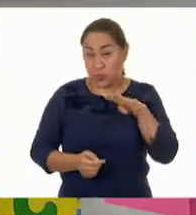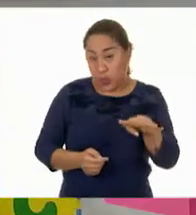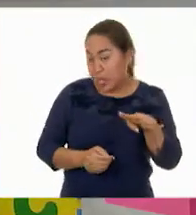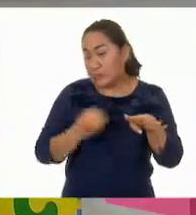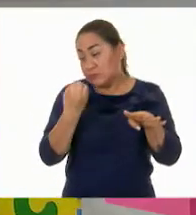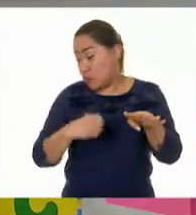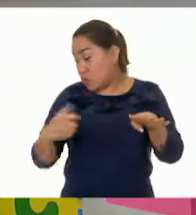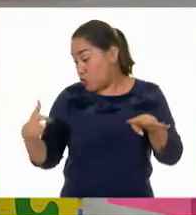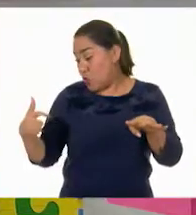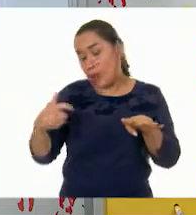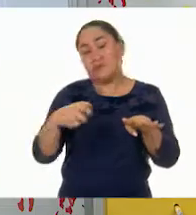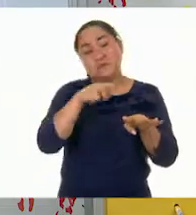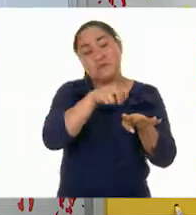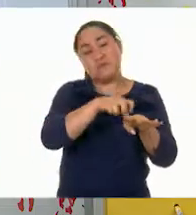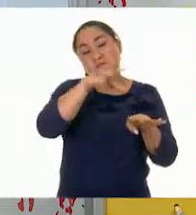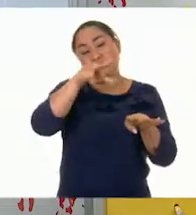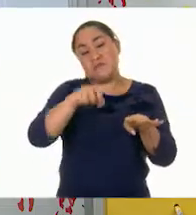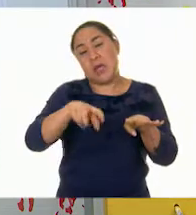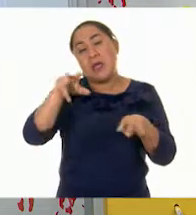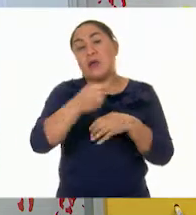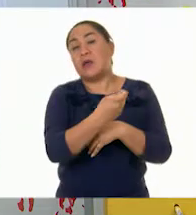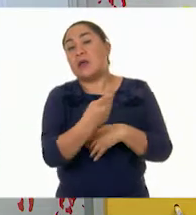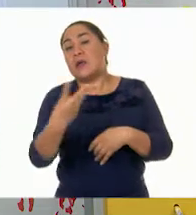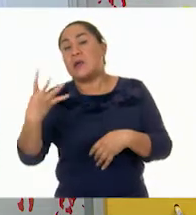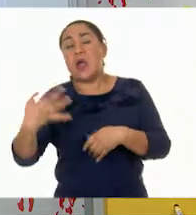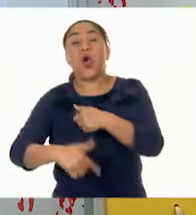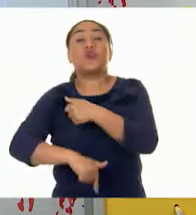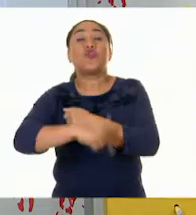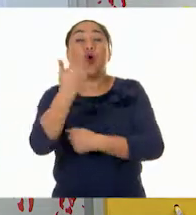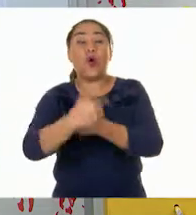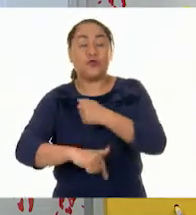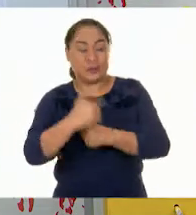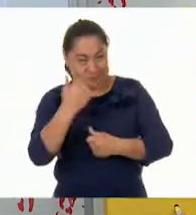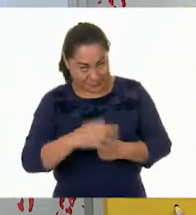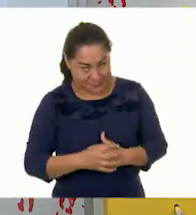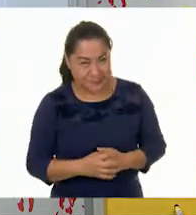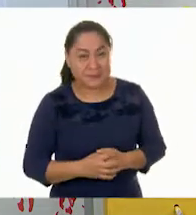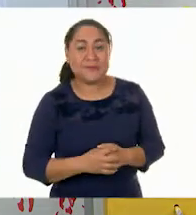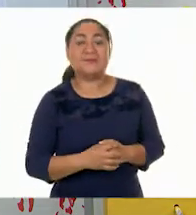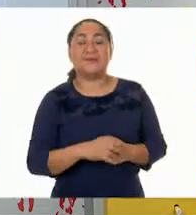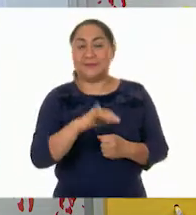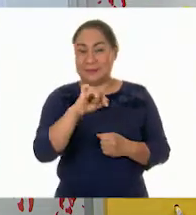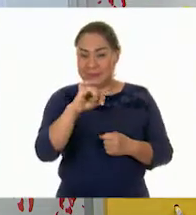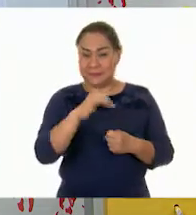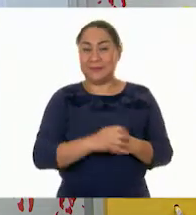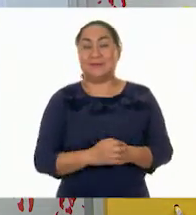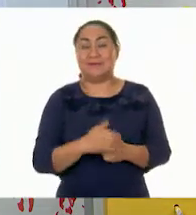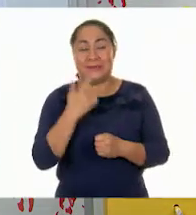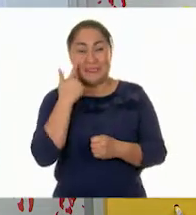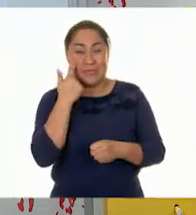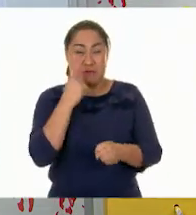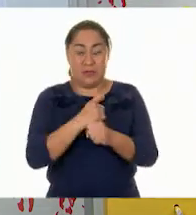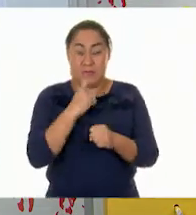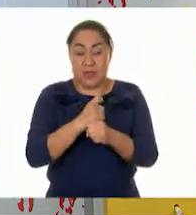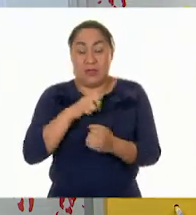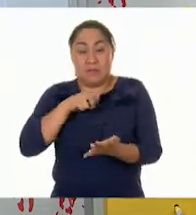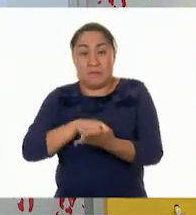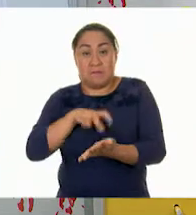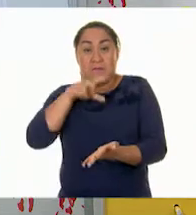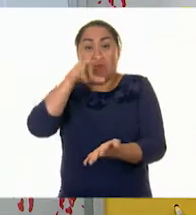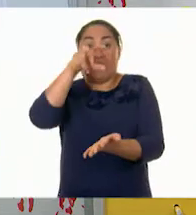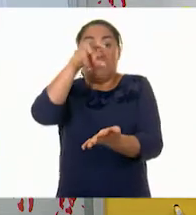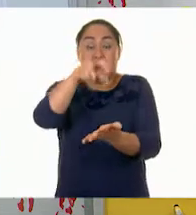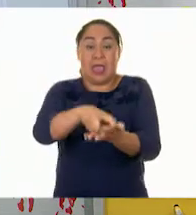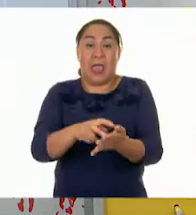saltos. Exacto. Entonces, vamos a hacer un salto grande de 10 y un